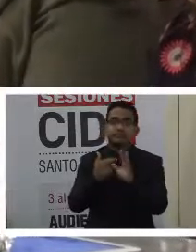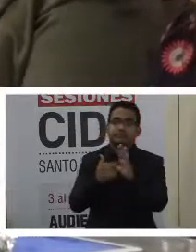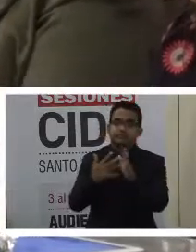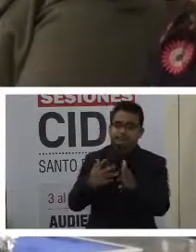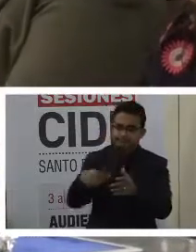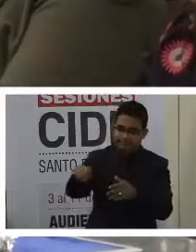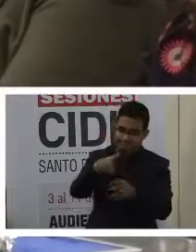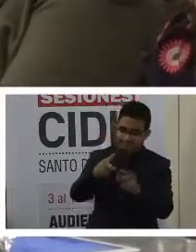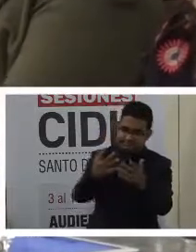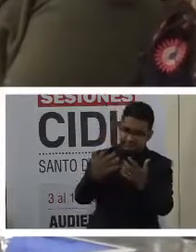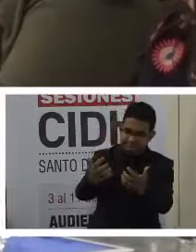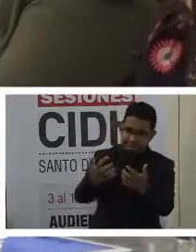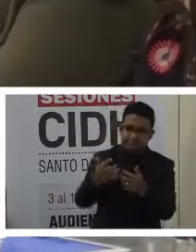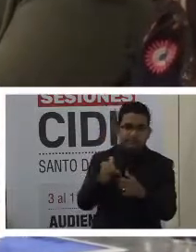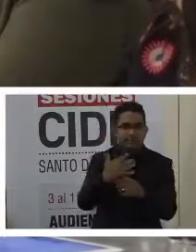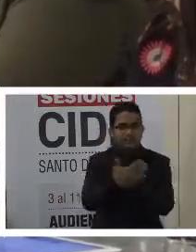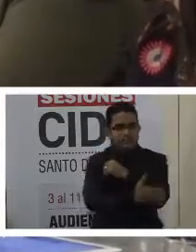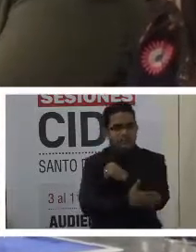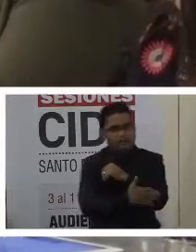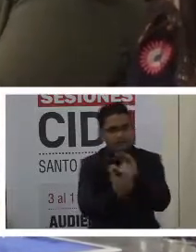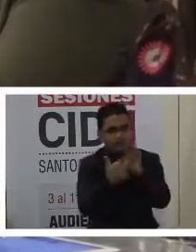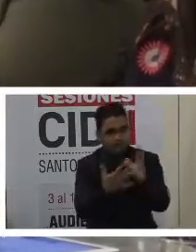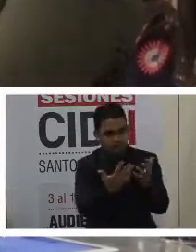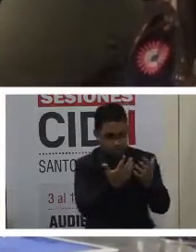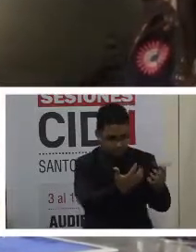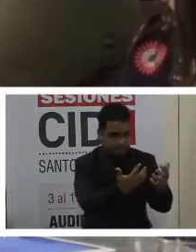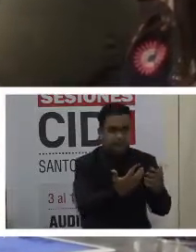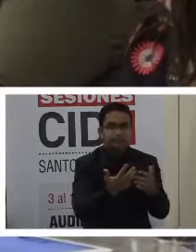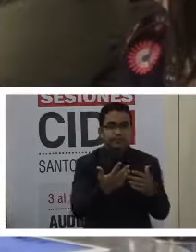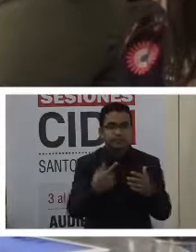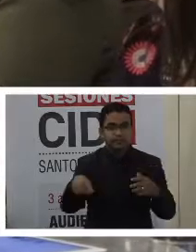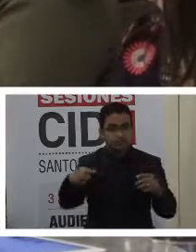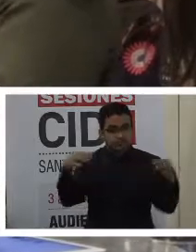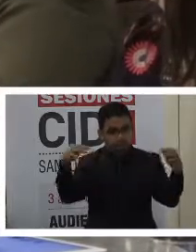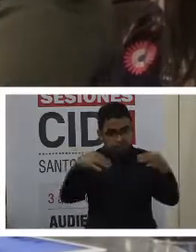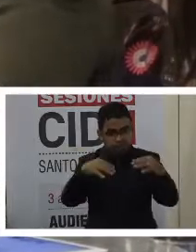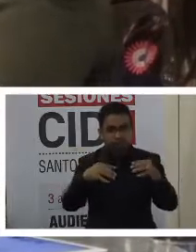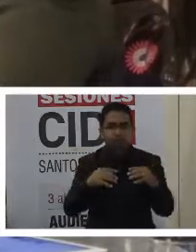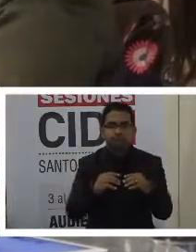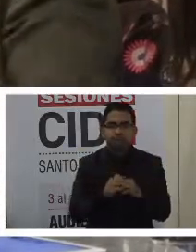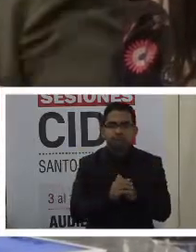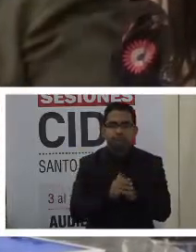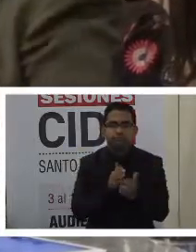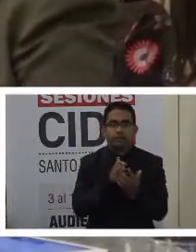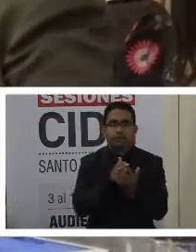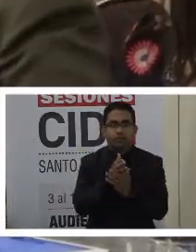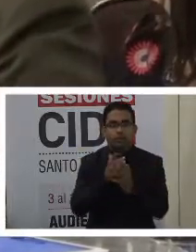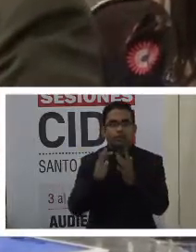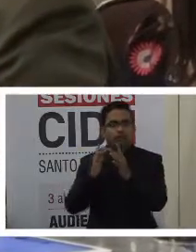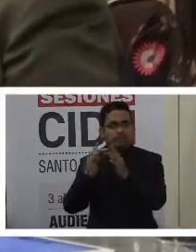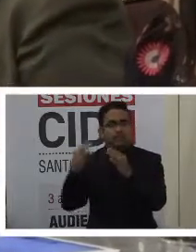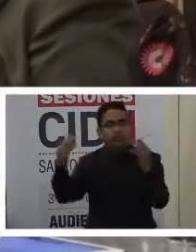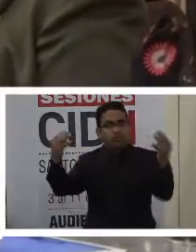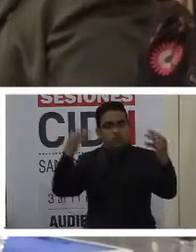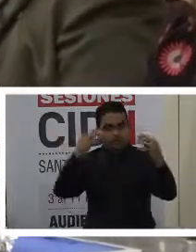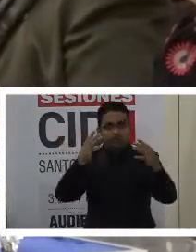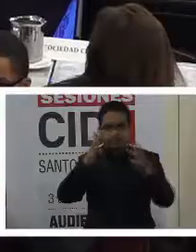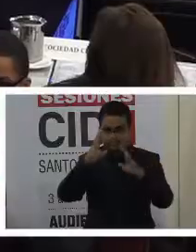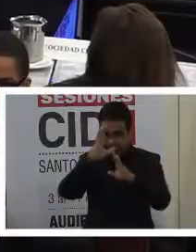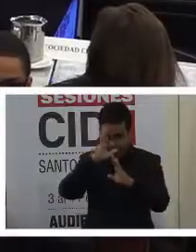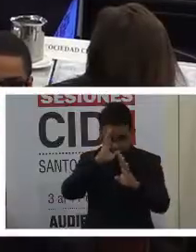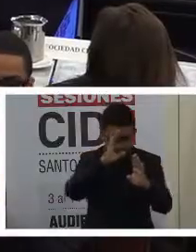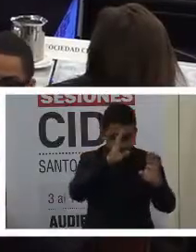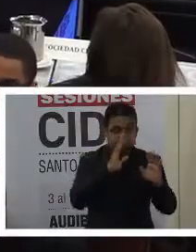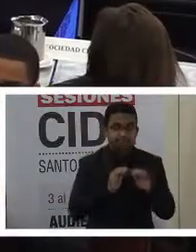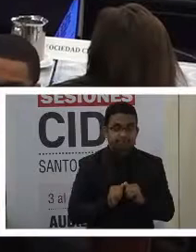civil y del Estado y a quienes siguen tanto en presente como por mecanismos tecnológicos el desarrollo de esta